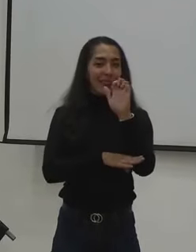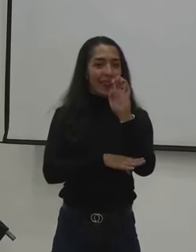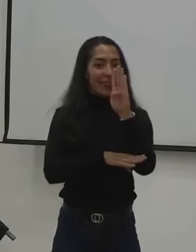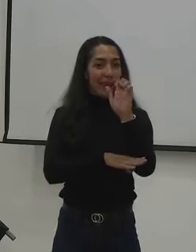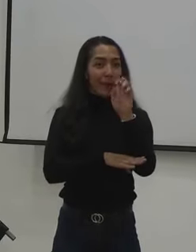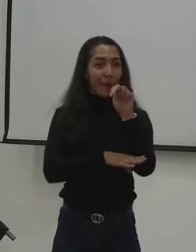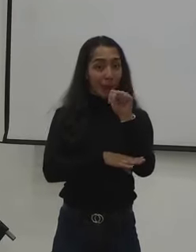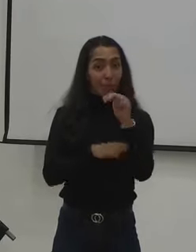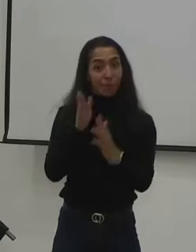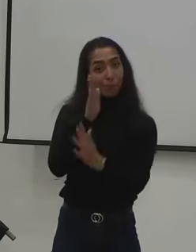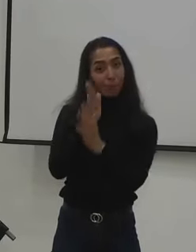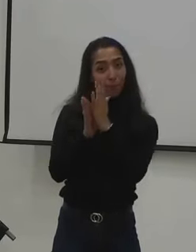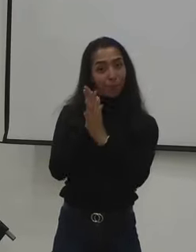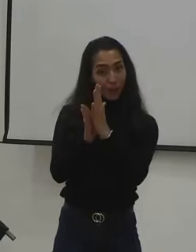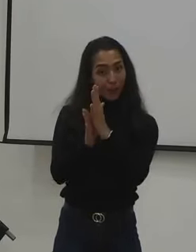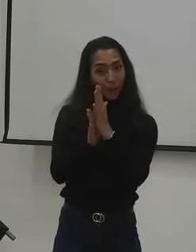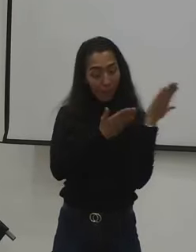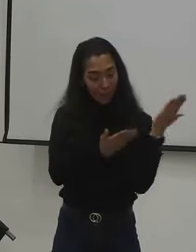doctor Quintero, bienvenido.